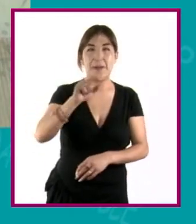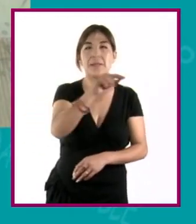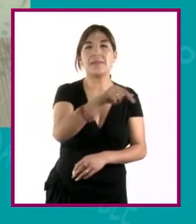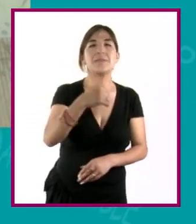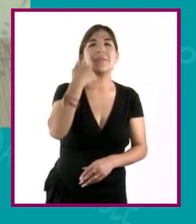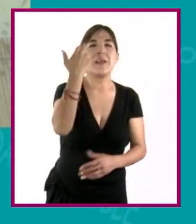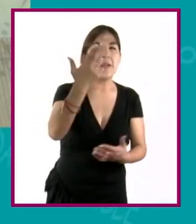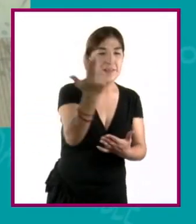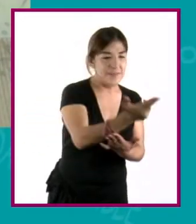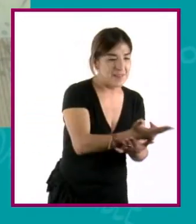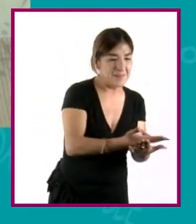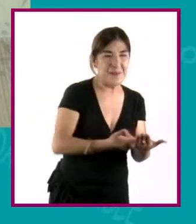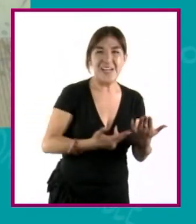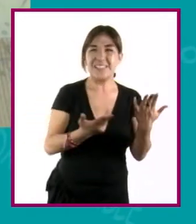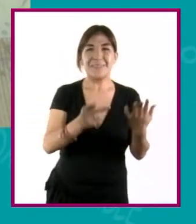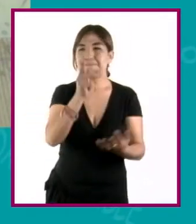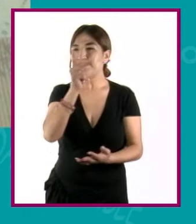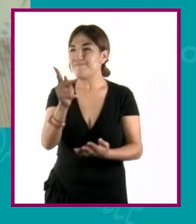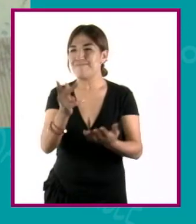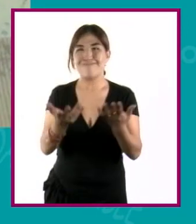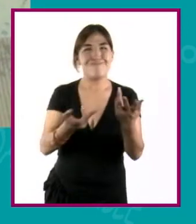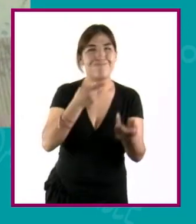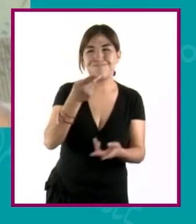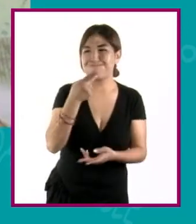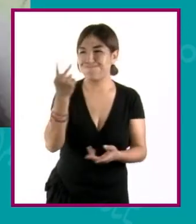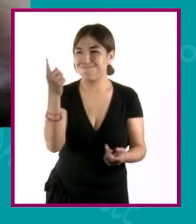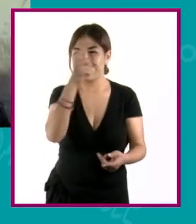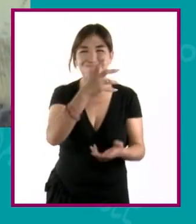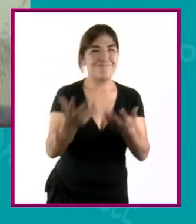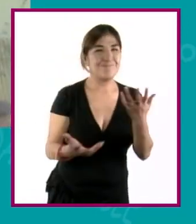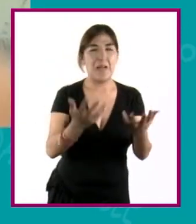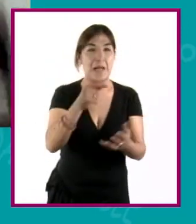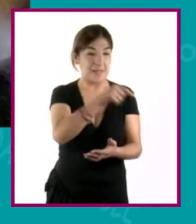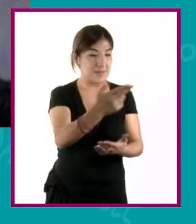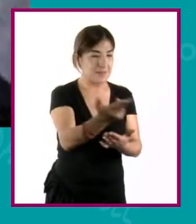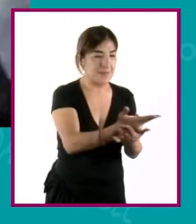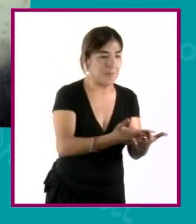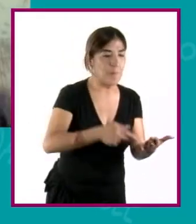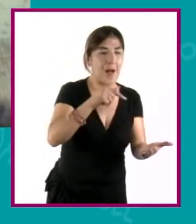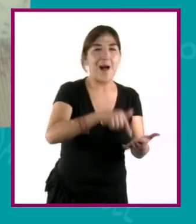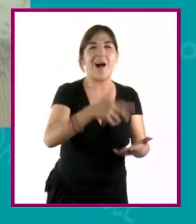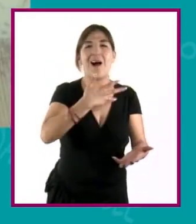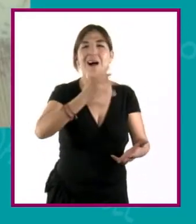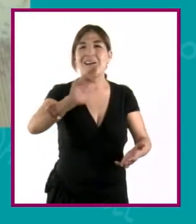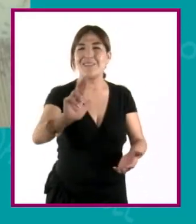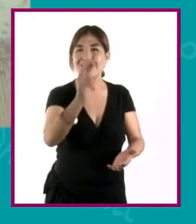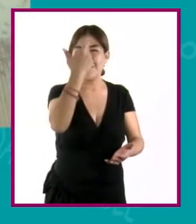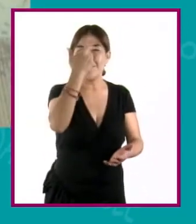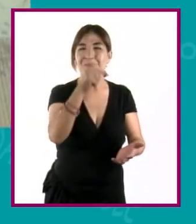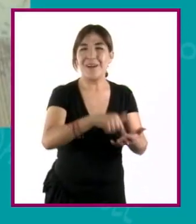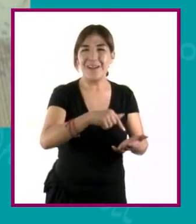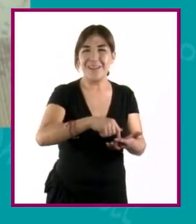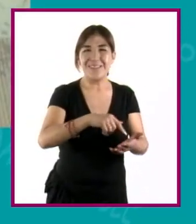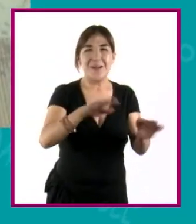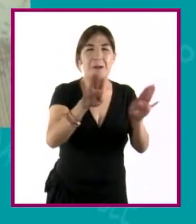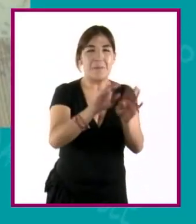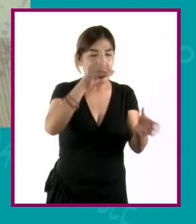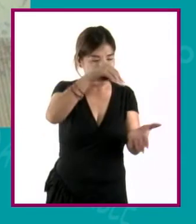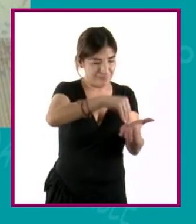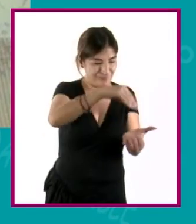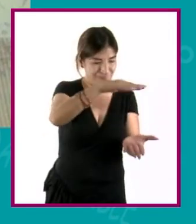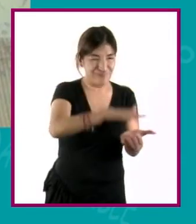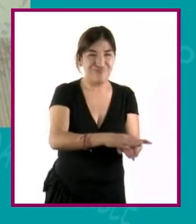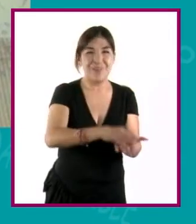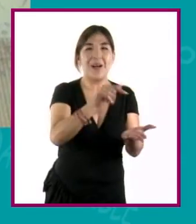palabras porque el dibujo no permite falla. Es decir, que cuando algo ya se dibuja, queda plasmado y permite una